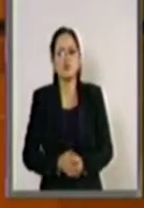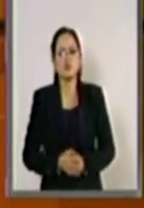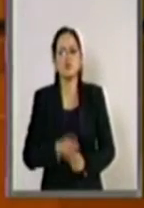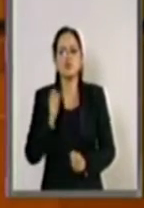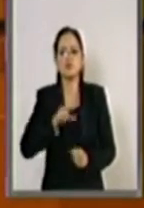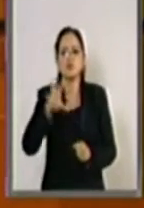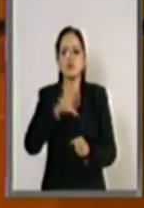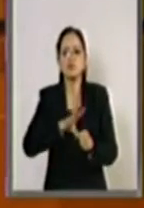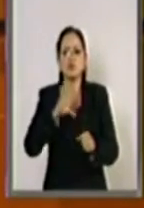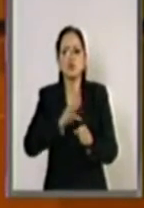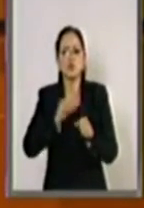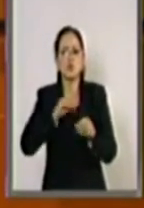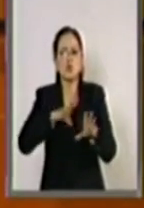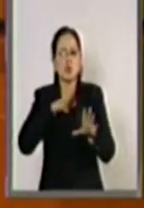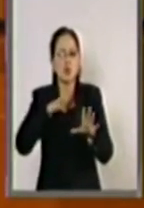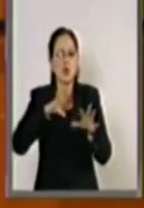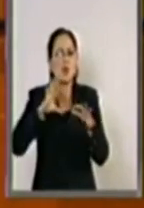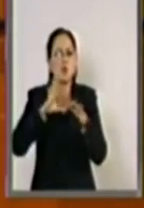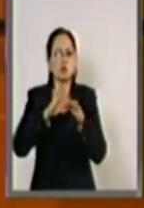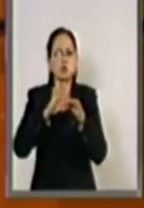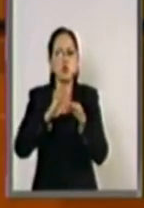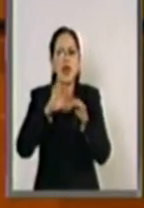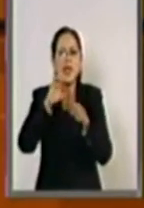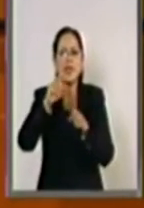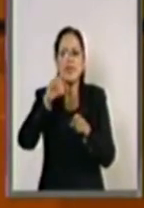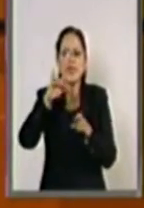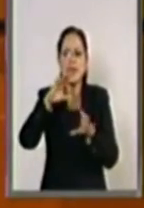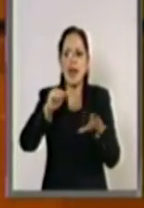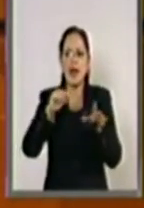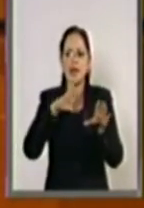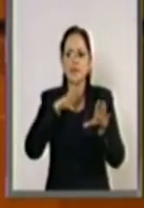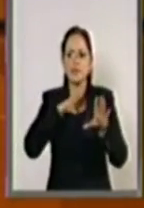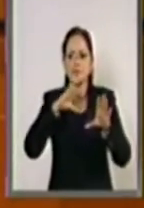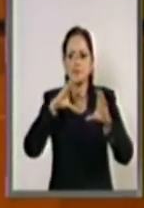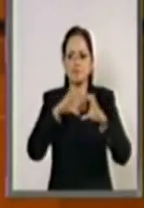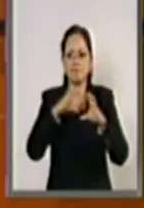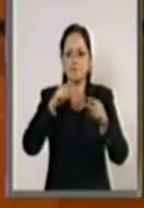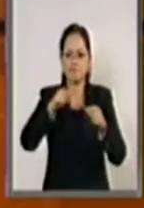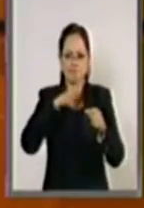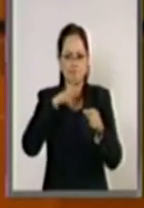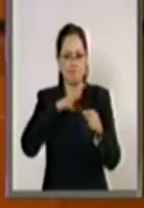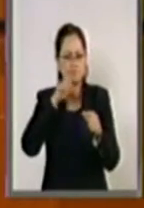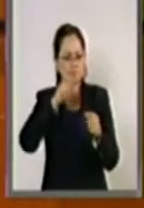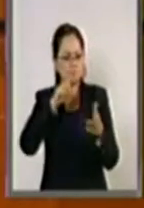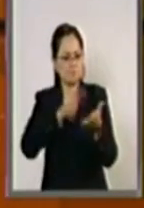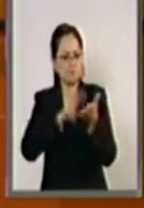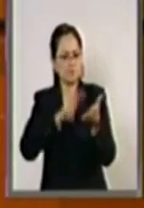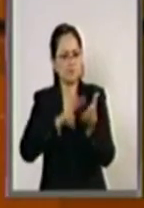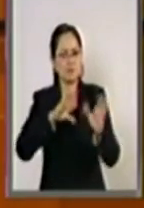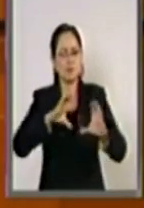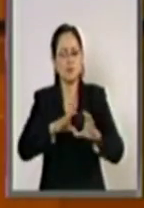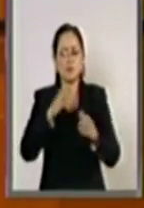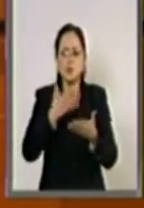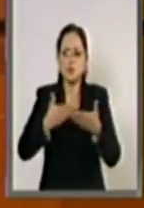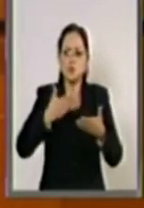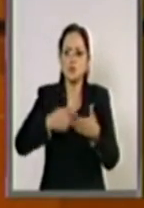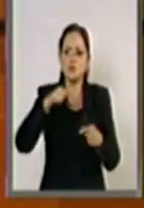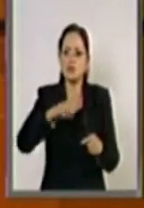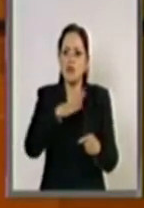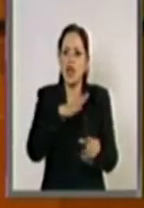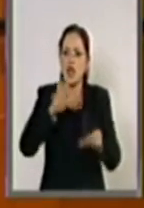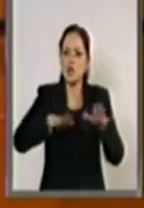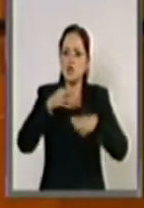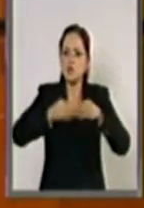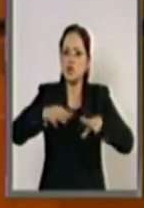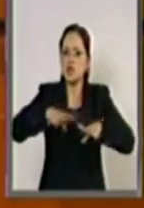integridad, la ética. Y a lo largo de esta ley habla solamente de valores. Valores que hoy en día se han perdido y que